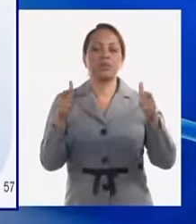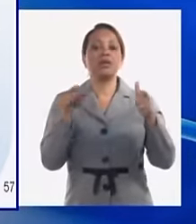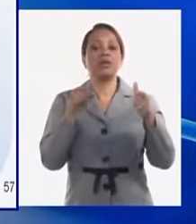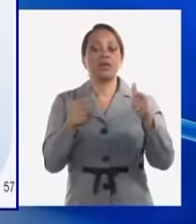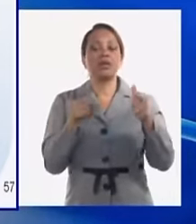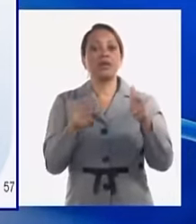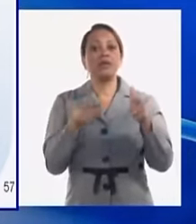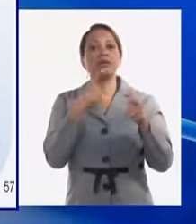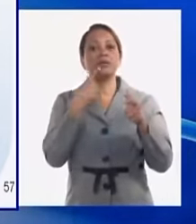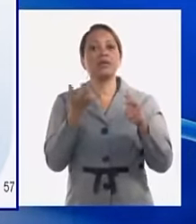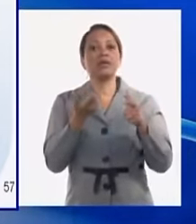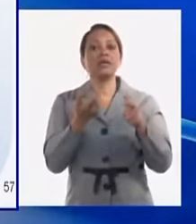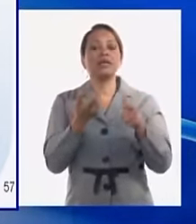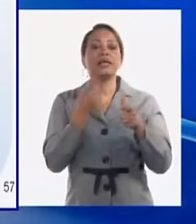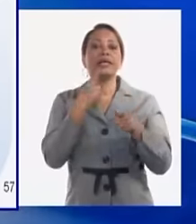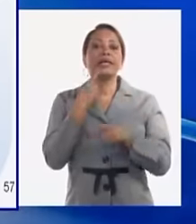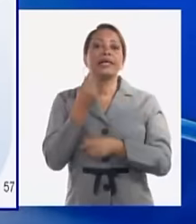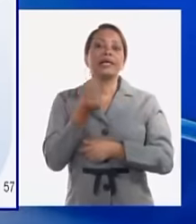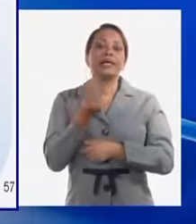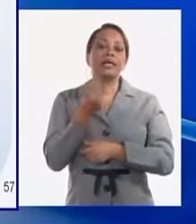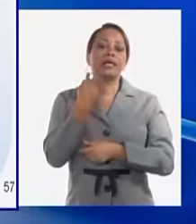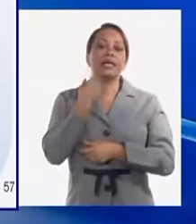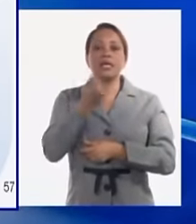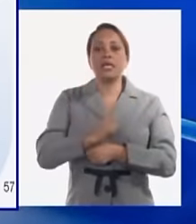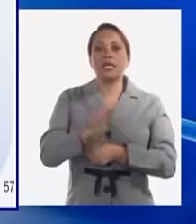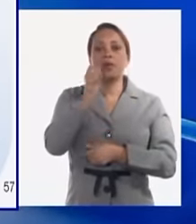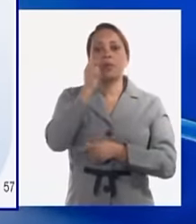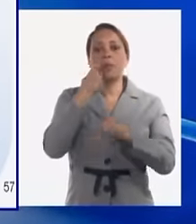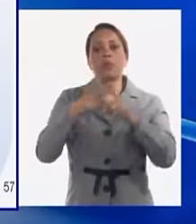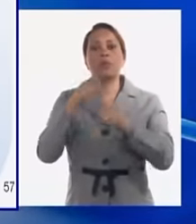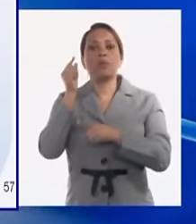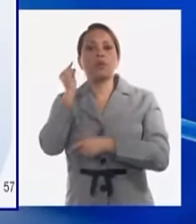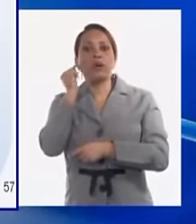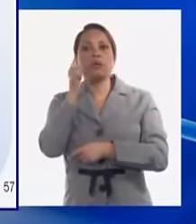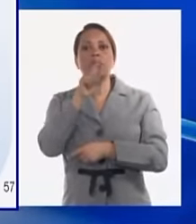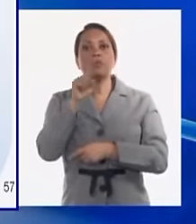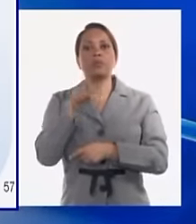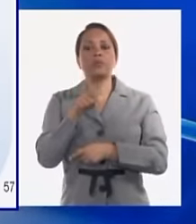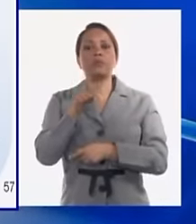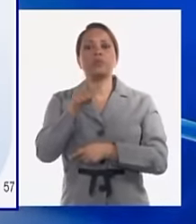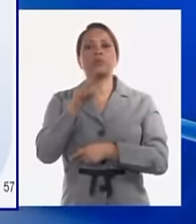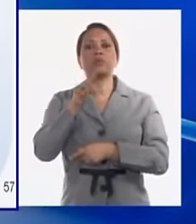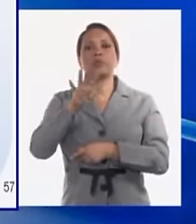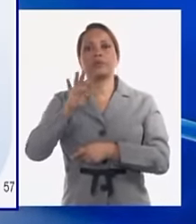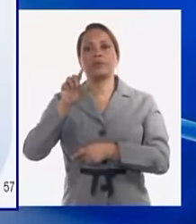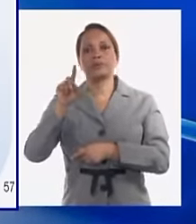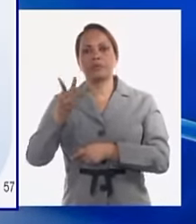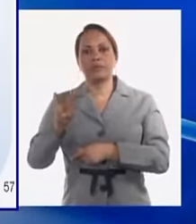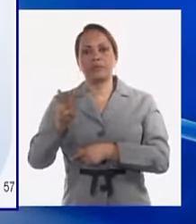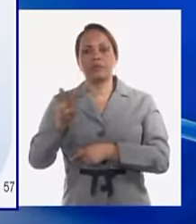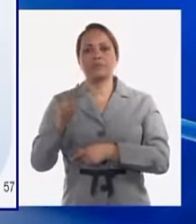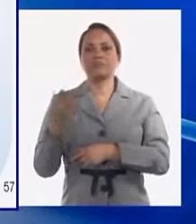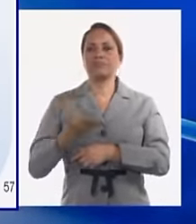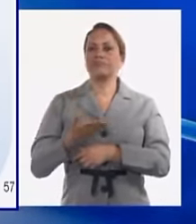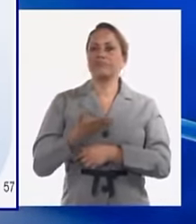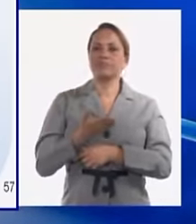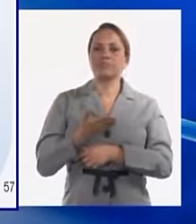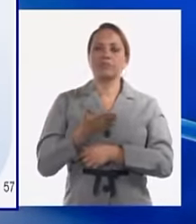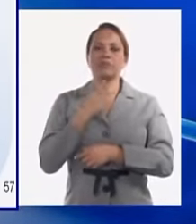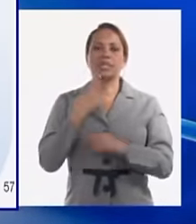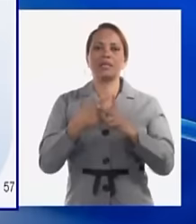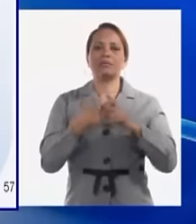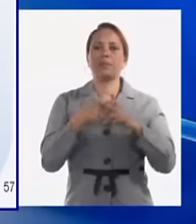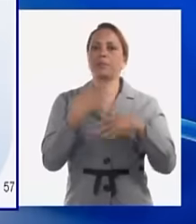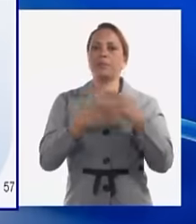fecundidad es decir hijos por mujeres están 1.42 a ese ritmo nosotros no vamos a resolver